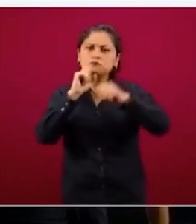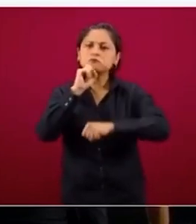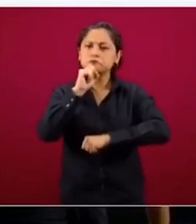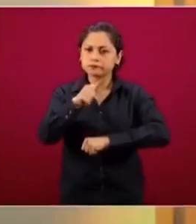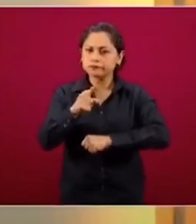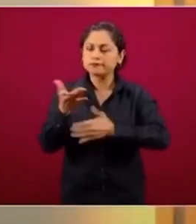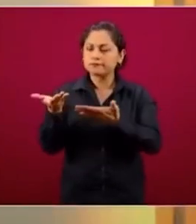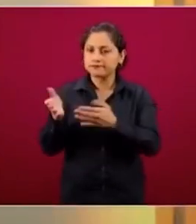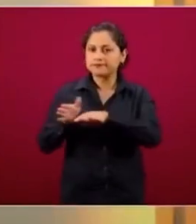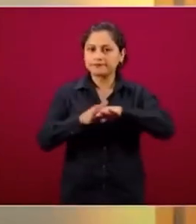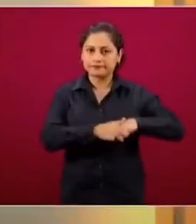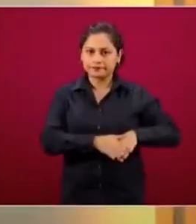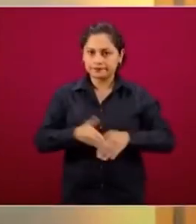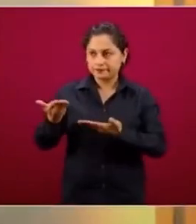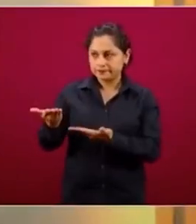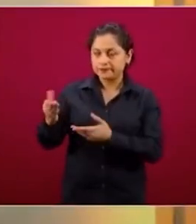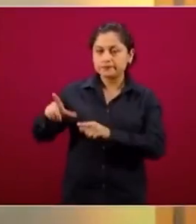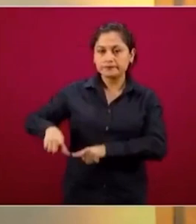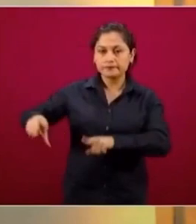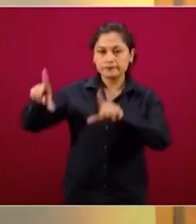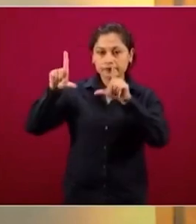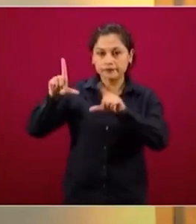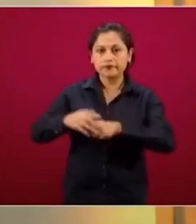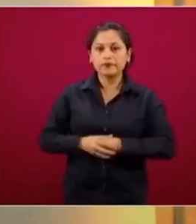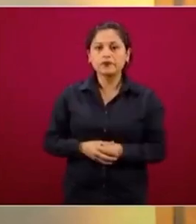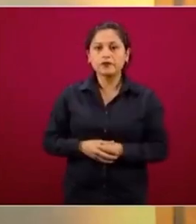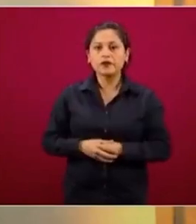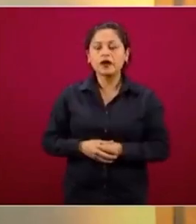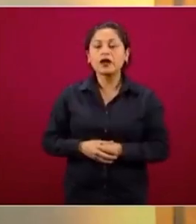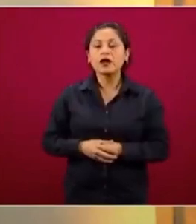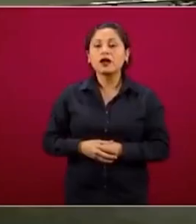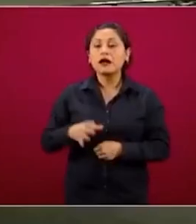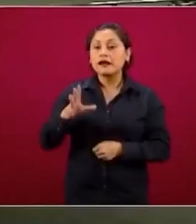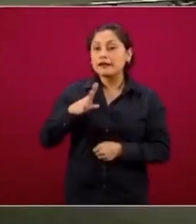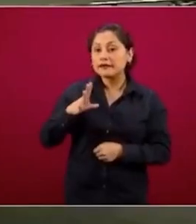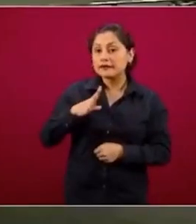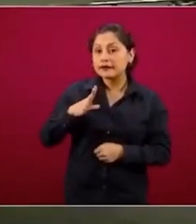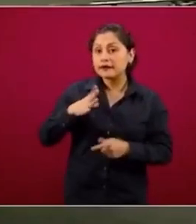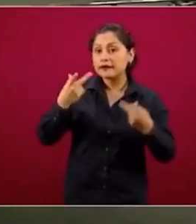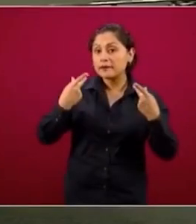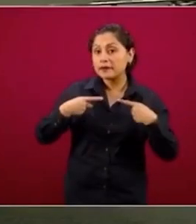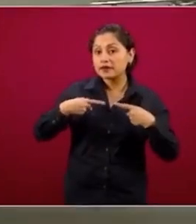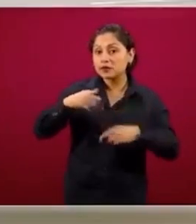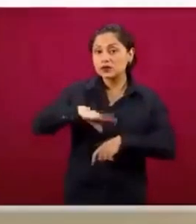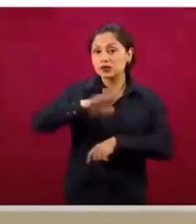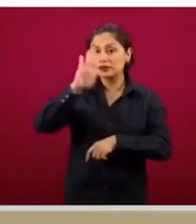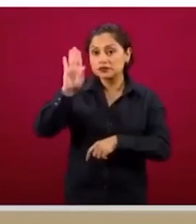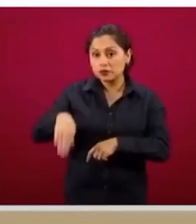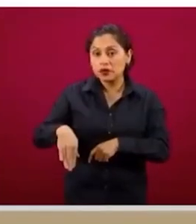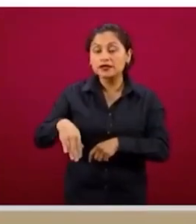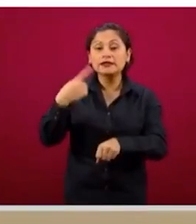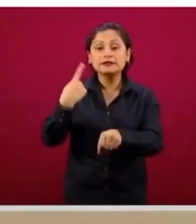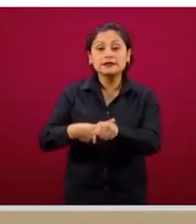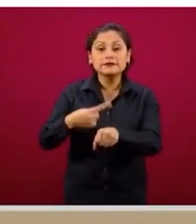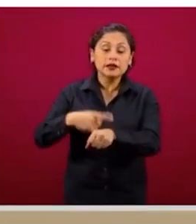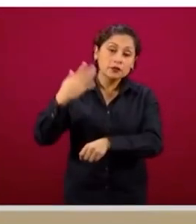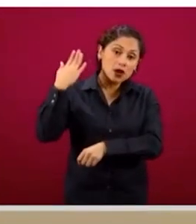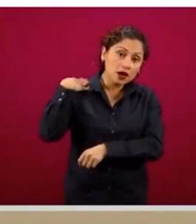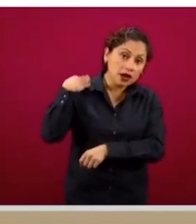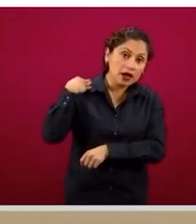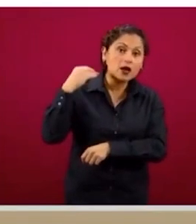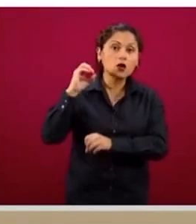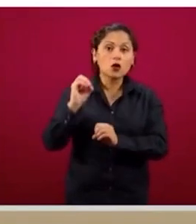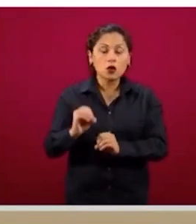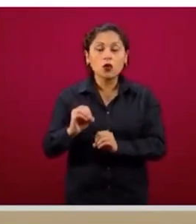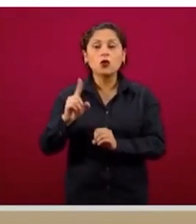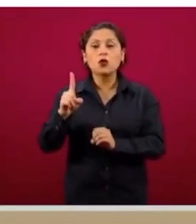muestra es las defunciones por neumonía e influenza por año y hemos seleccionado para ilustrar